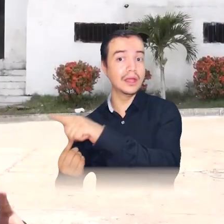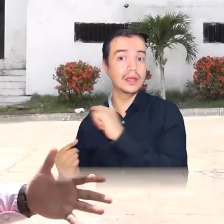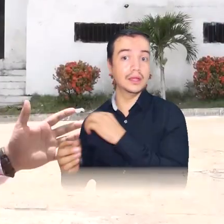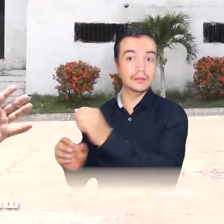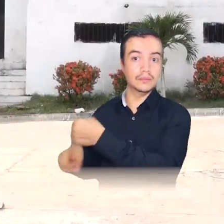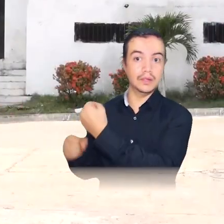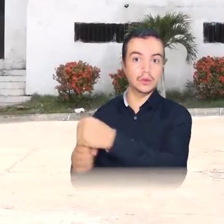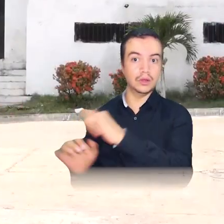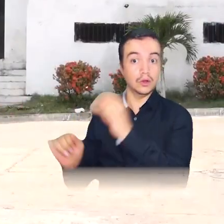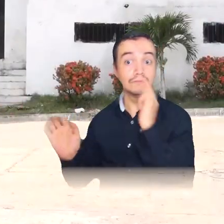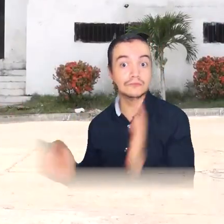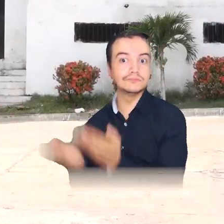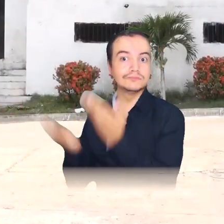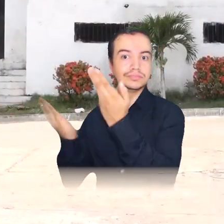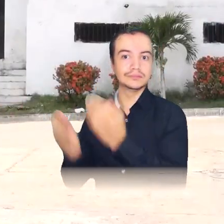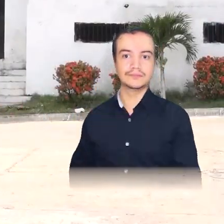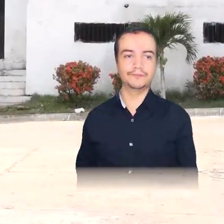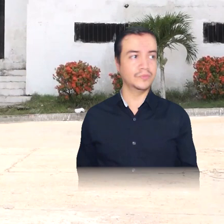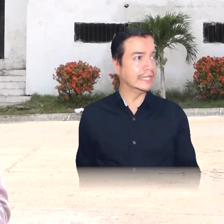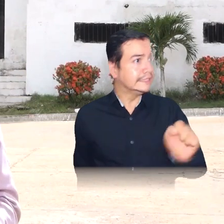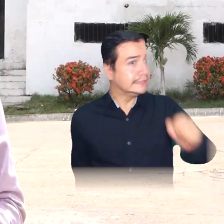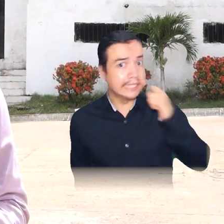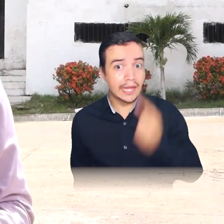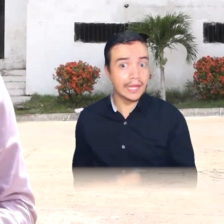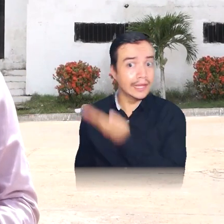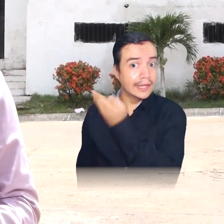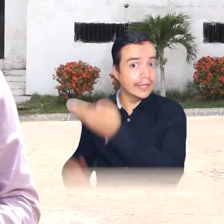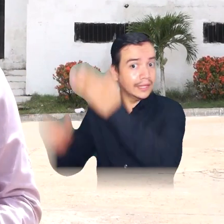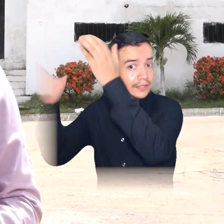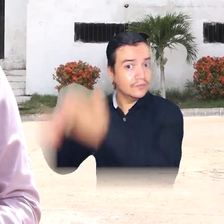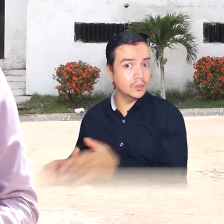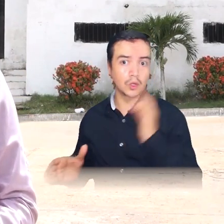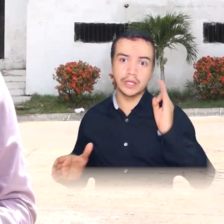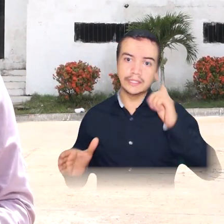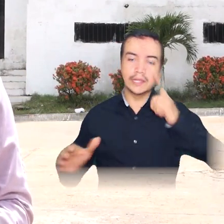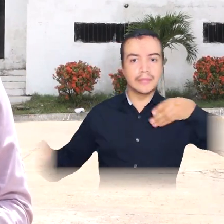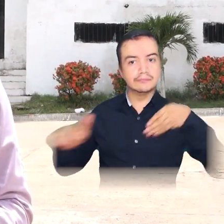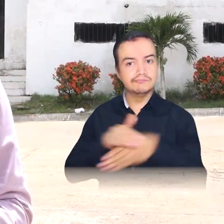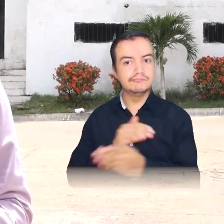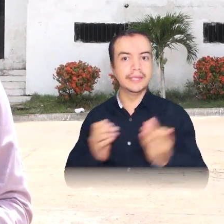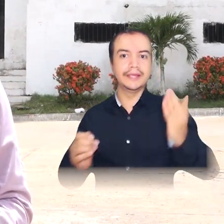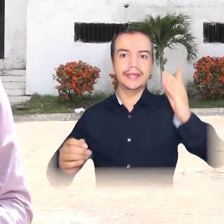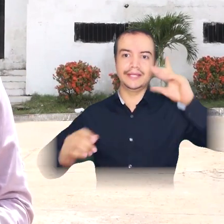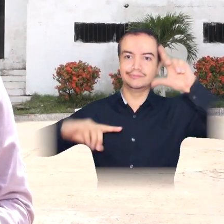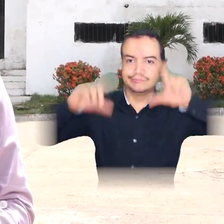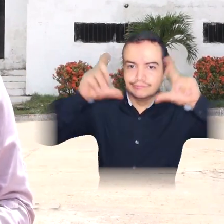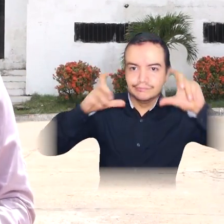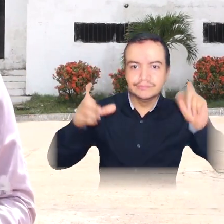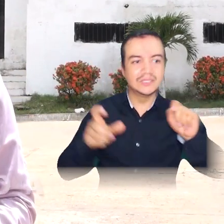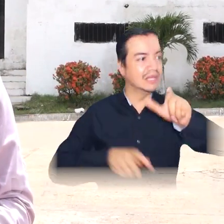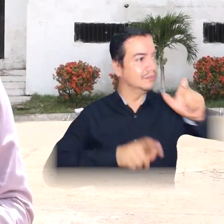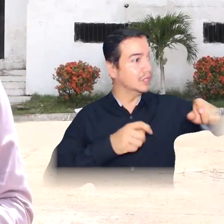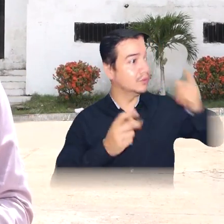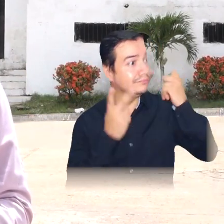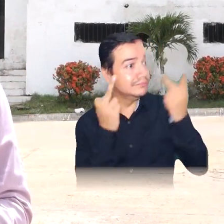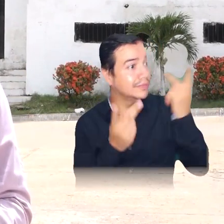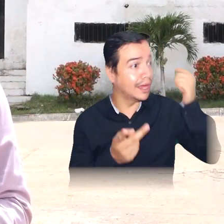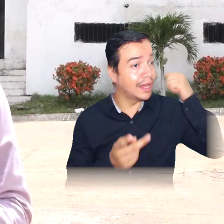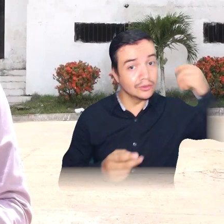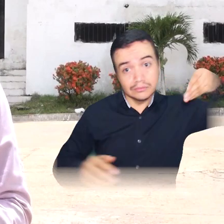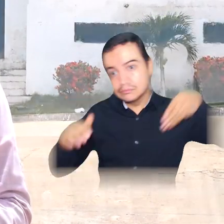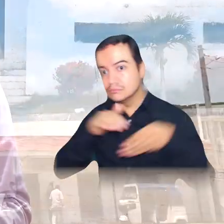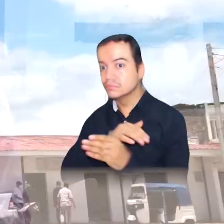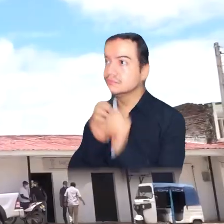Este es un edificio que insignia, cada persona que llega aquí, cada habitante, cada turista siempre tiene que ver con este edificio y que sería